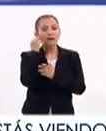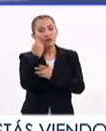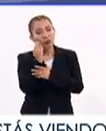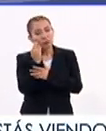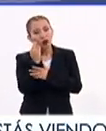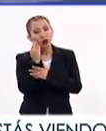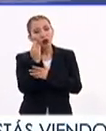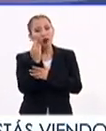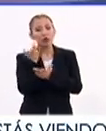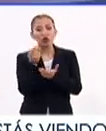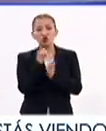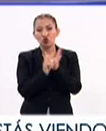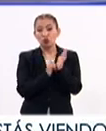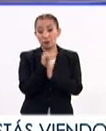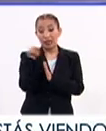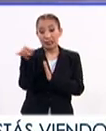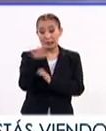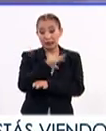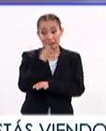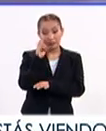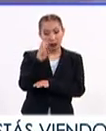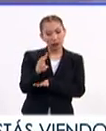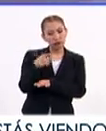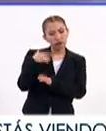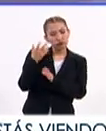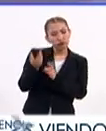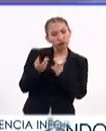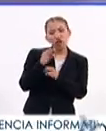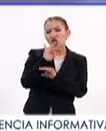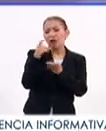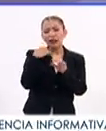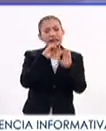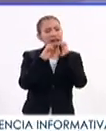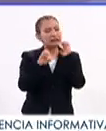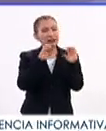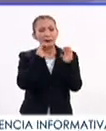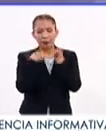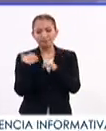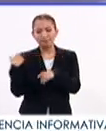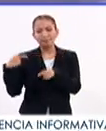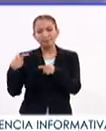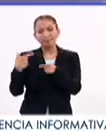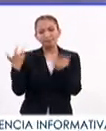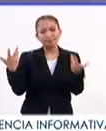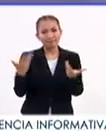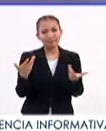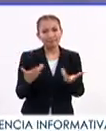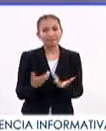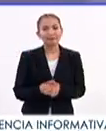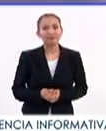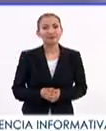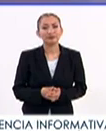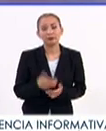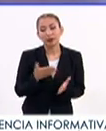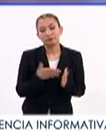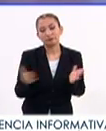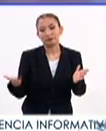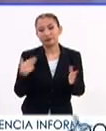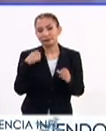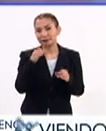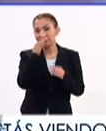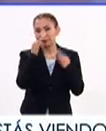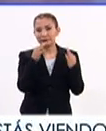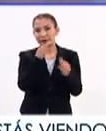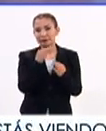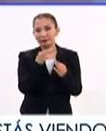Facebook y también YouTube, ahí también puede además consultar todas las entrevistas que hemos venido desarrollando a lo largo de la Agencia